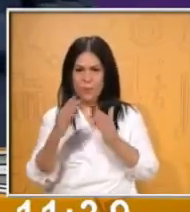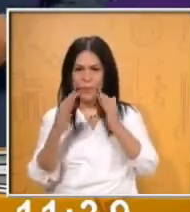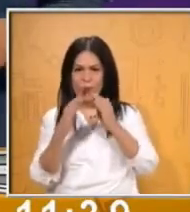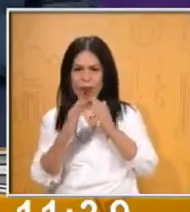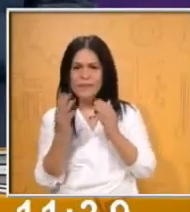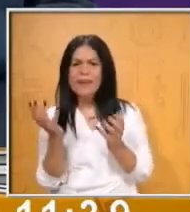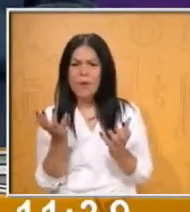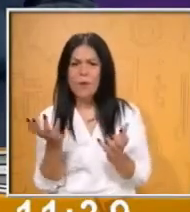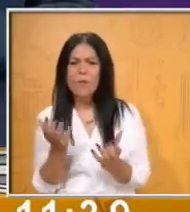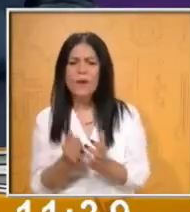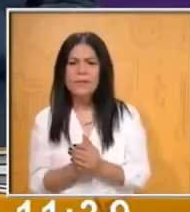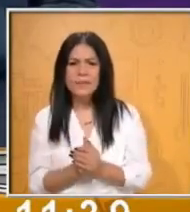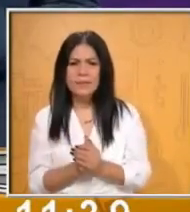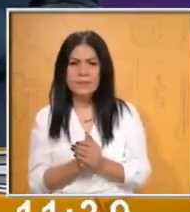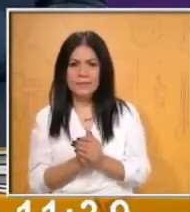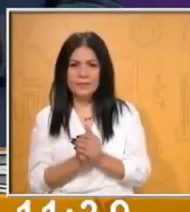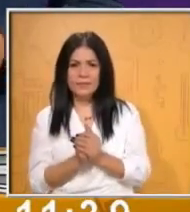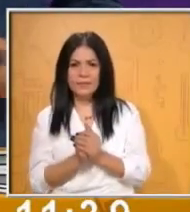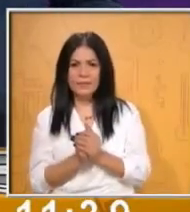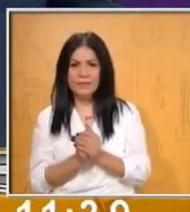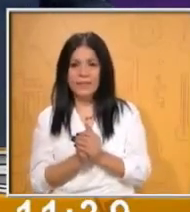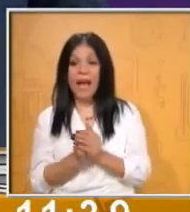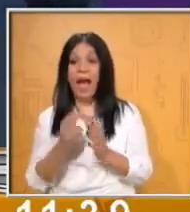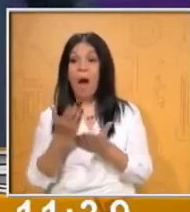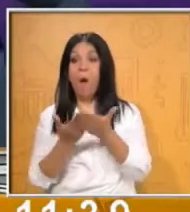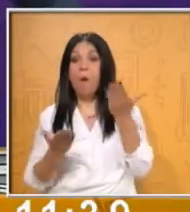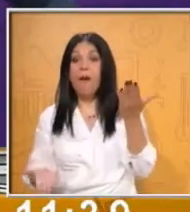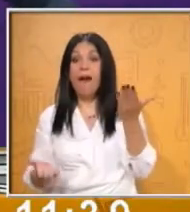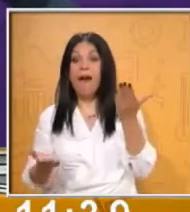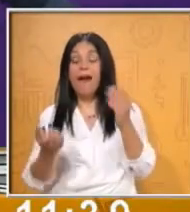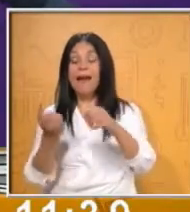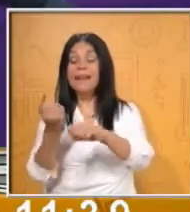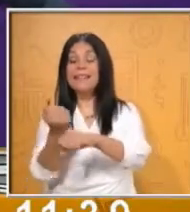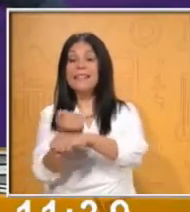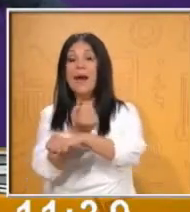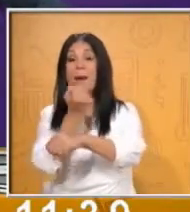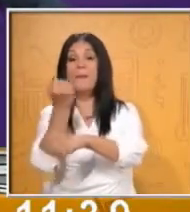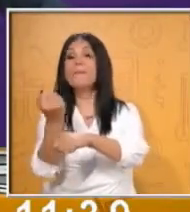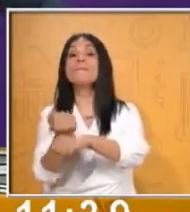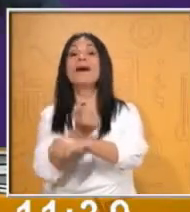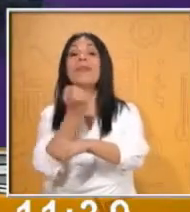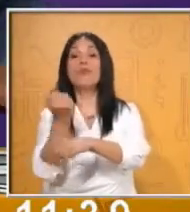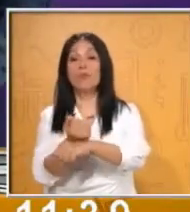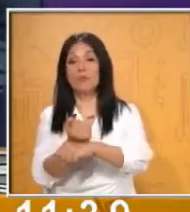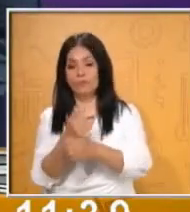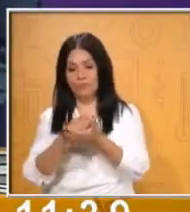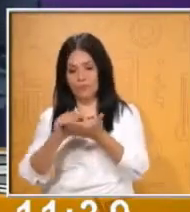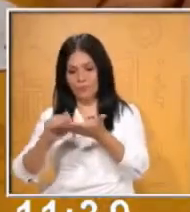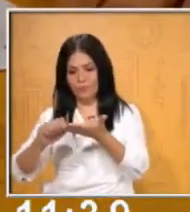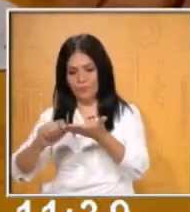Ahora sigue la palabra zapato. Empezamos. Una, dos, tres.